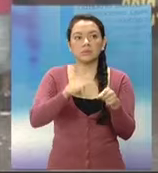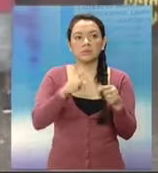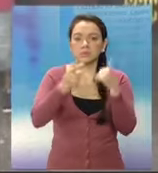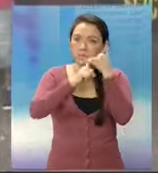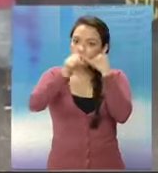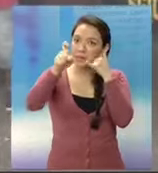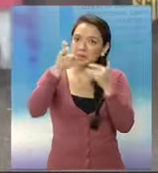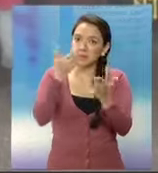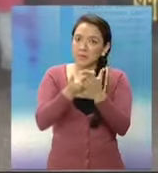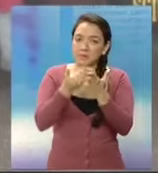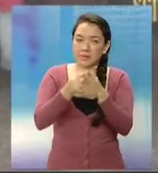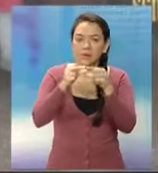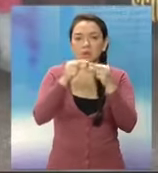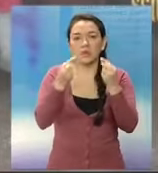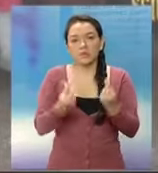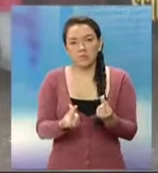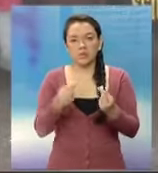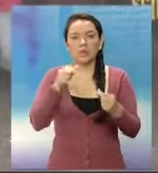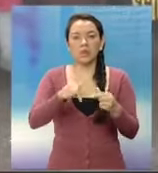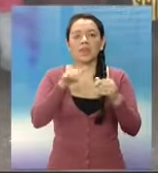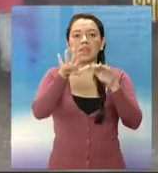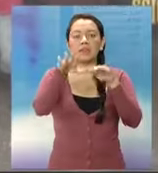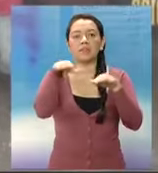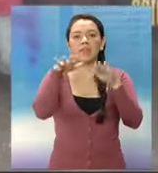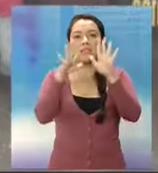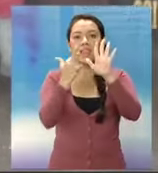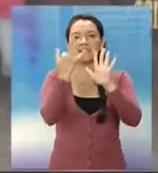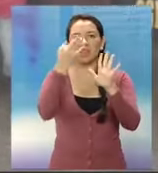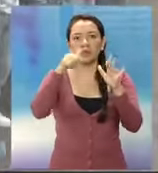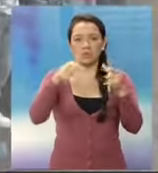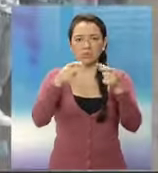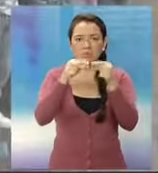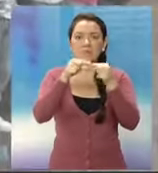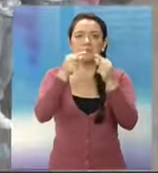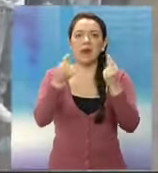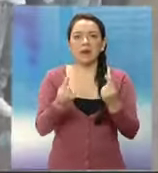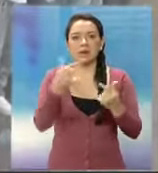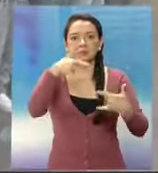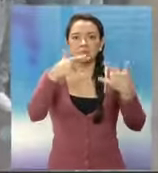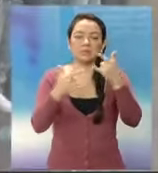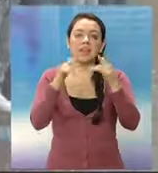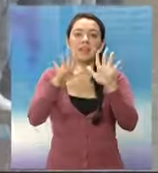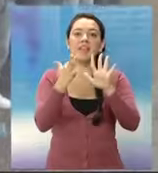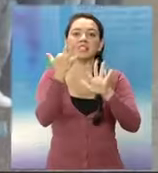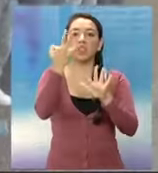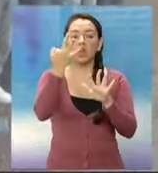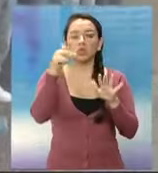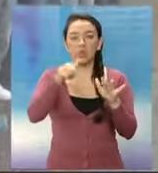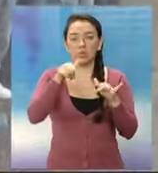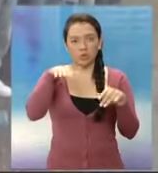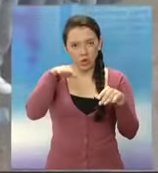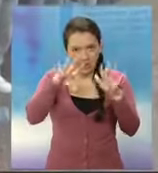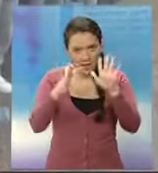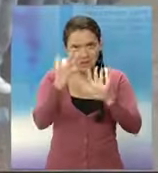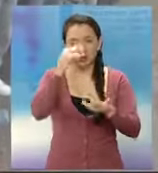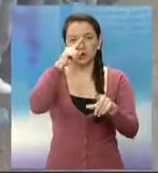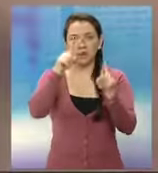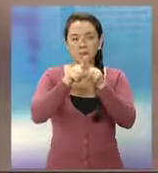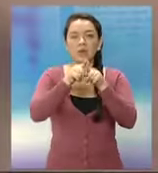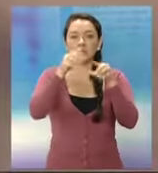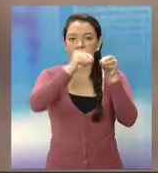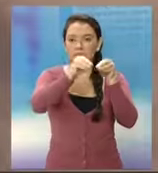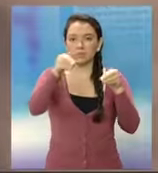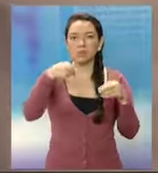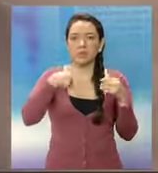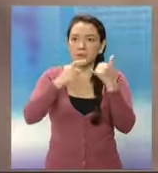integrantes de la clica solo para raperos de la Mara 18 fueron capturados en la Quinta Avenida y 11 Calle de la Colonia Atlántida, Zona 18. Se les decomisó